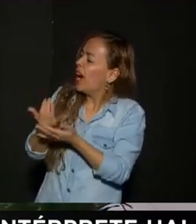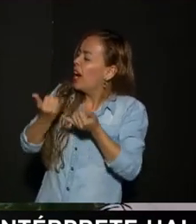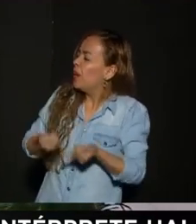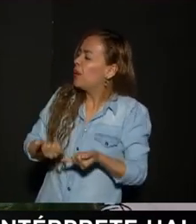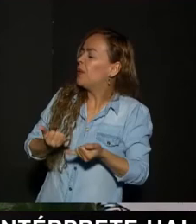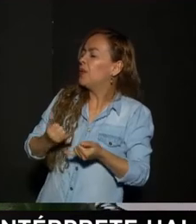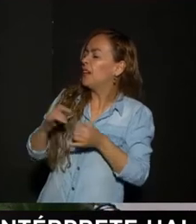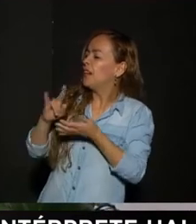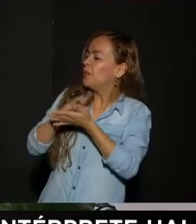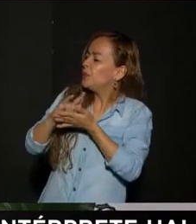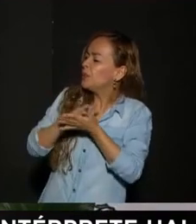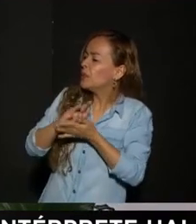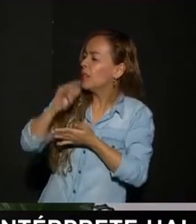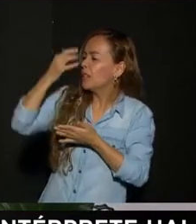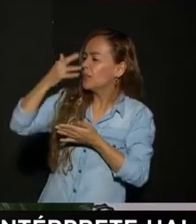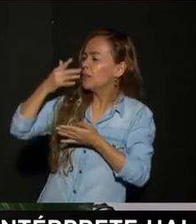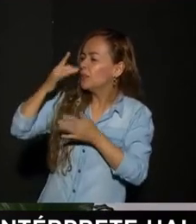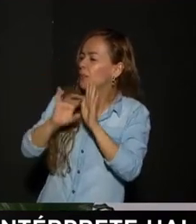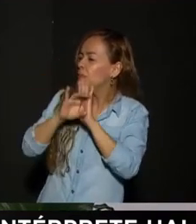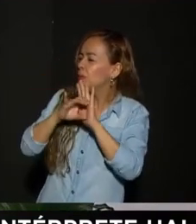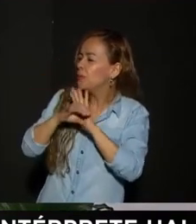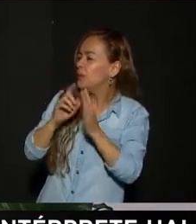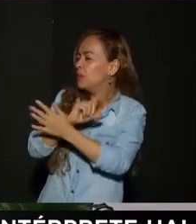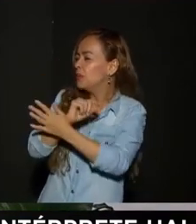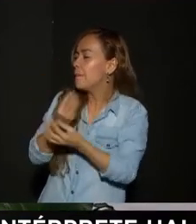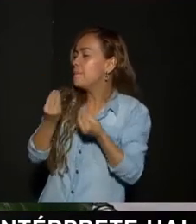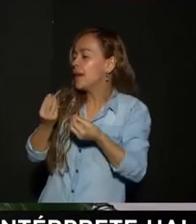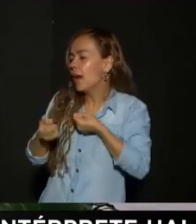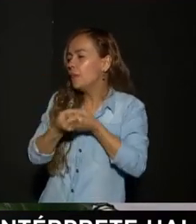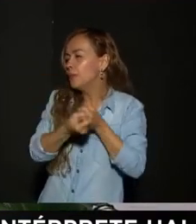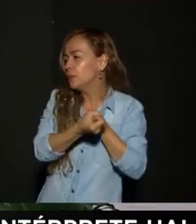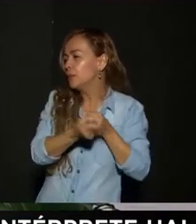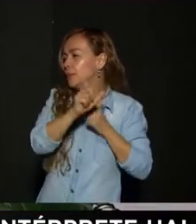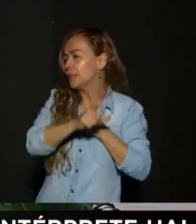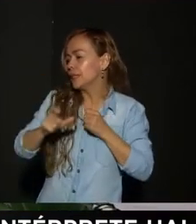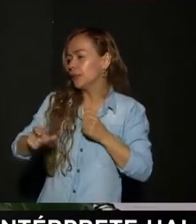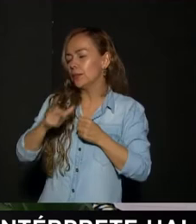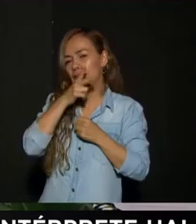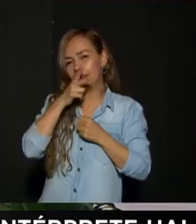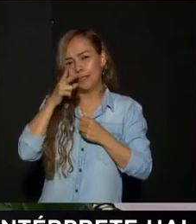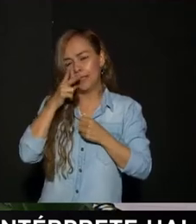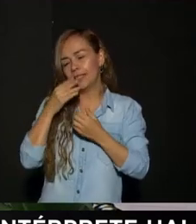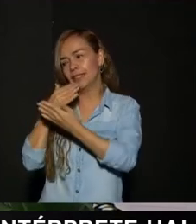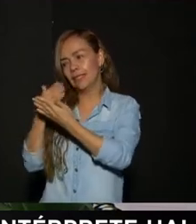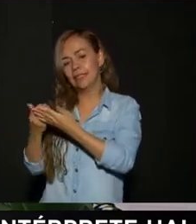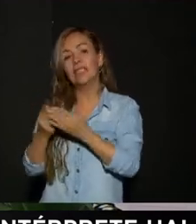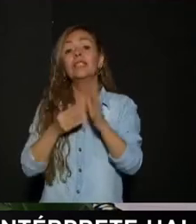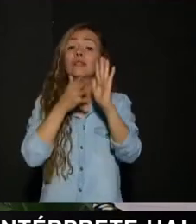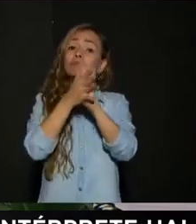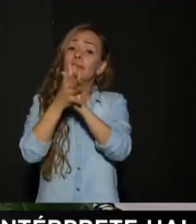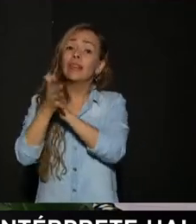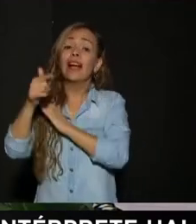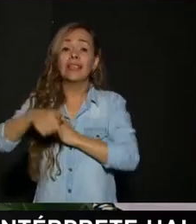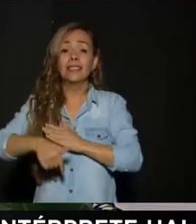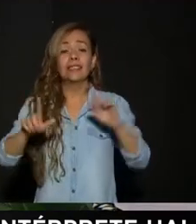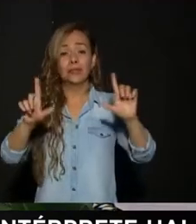época De pandemia Y apoyar a los emprendedores Y aprovecho de una vez A ustedes Y les cuento Que en el canal Telemedellín También salió Una iniciativa Súper